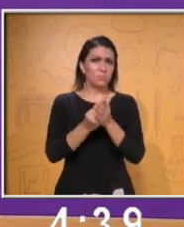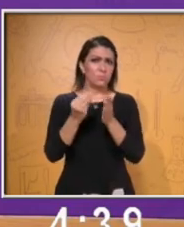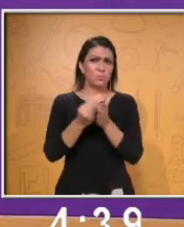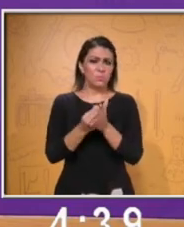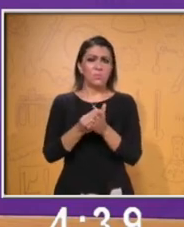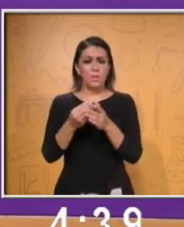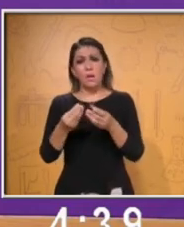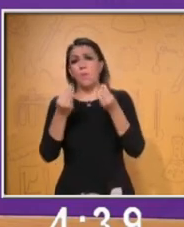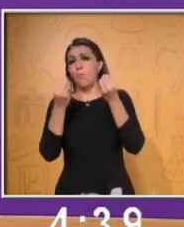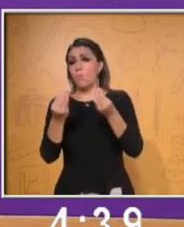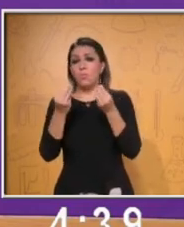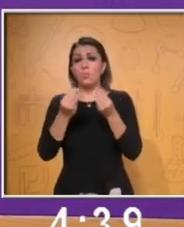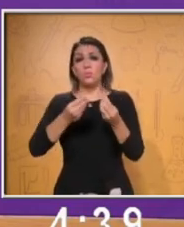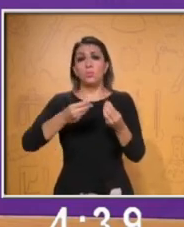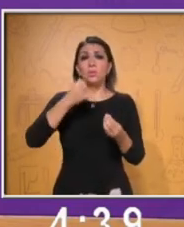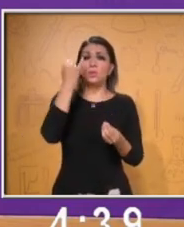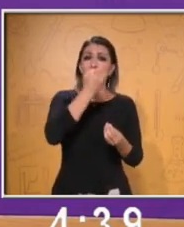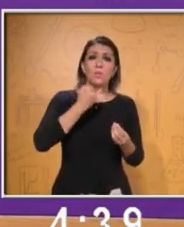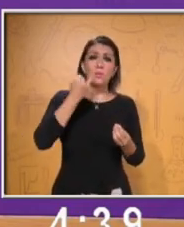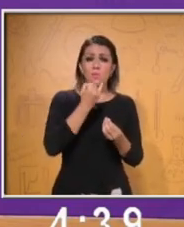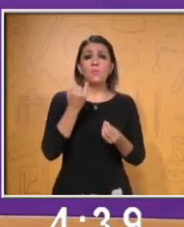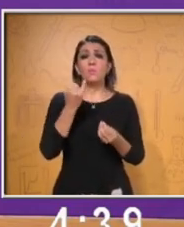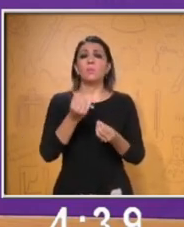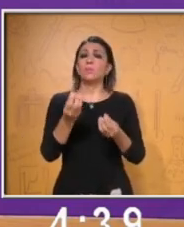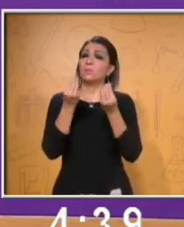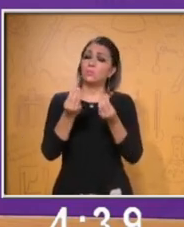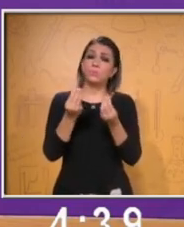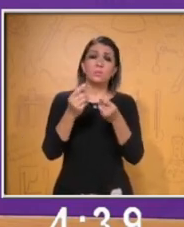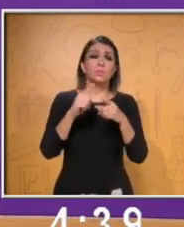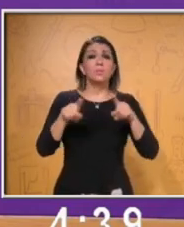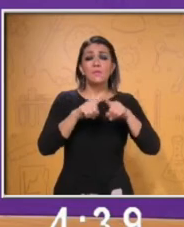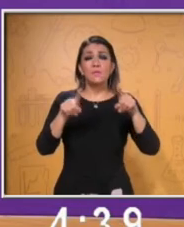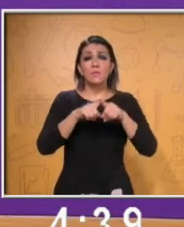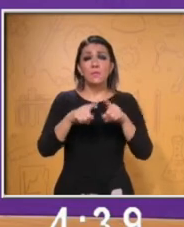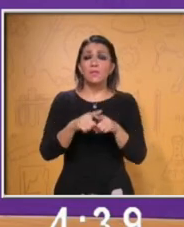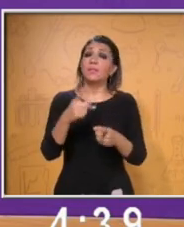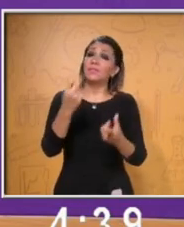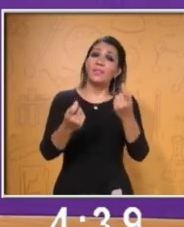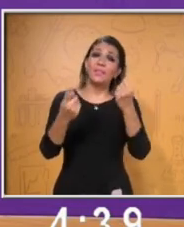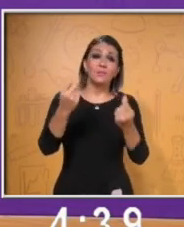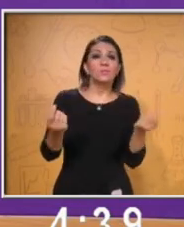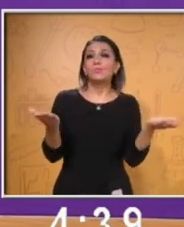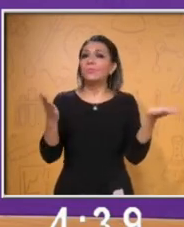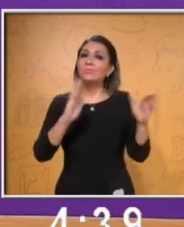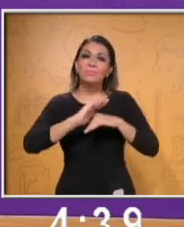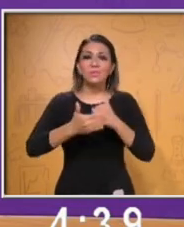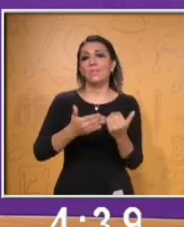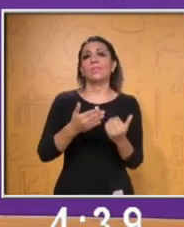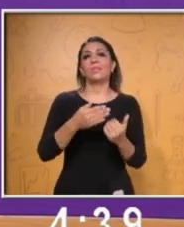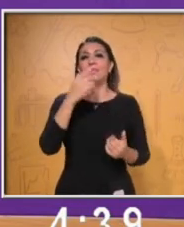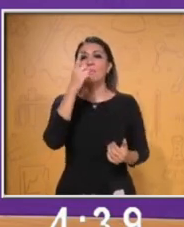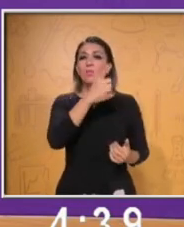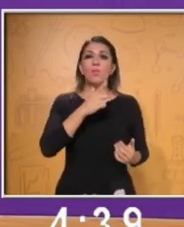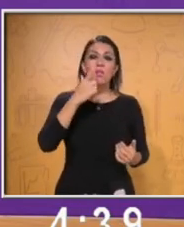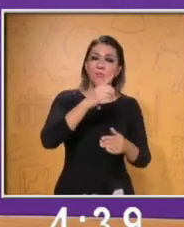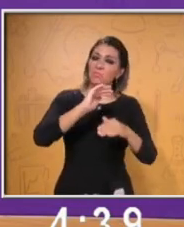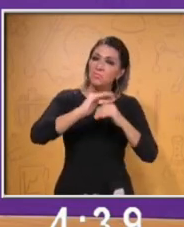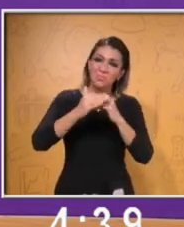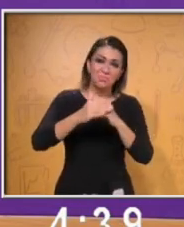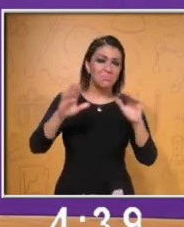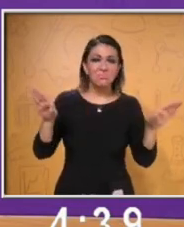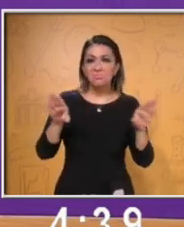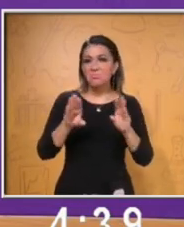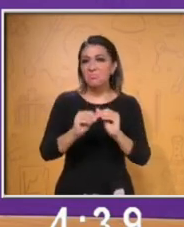existen muchas lenguas vivas, pero hay muchas otras que están en riesgo de extinción. Ese tema también lo has tocado con las maestras Tessy e Ivonne. Entonces, vamos a